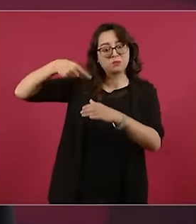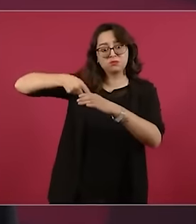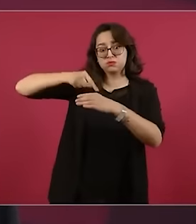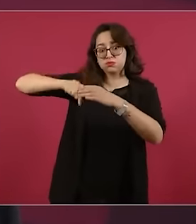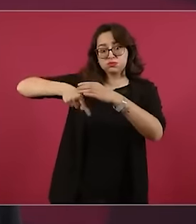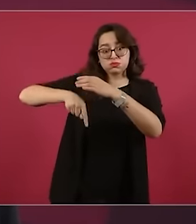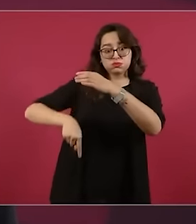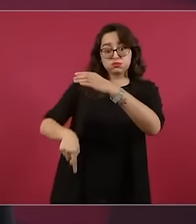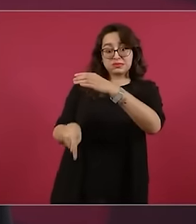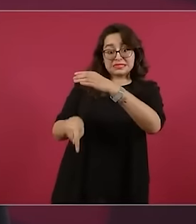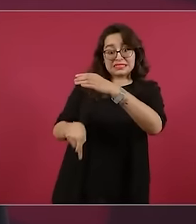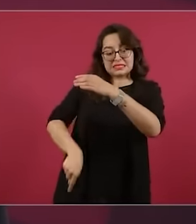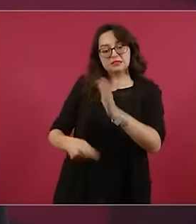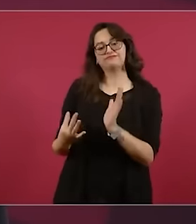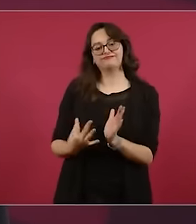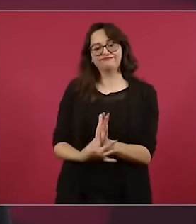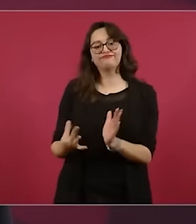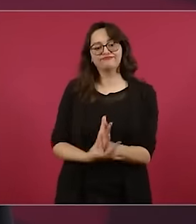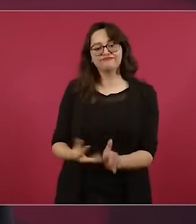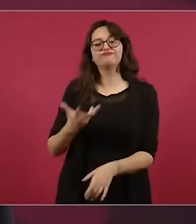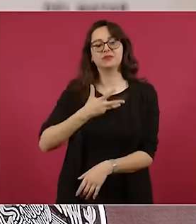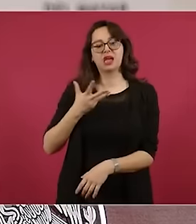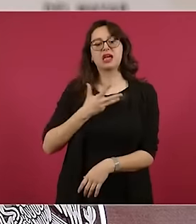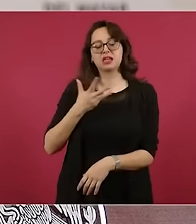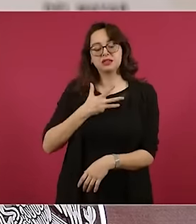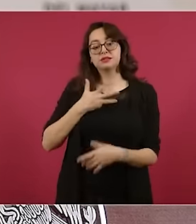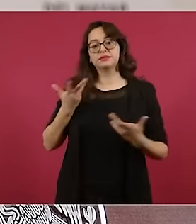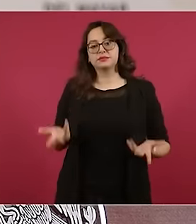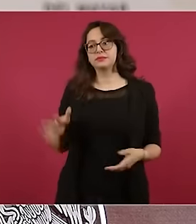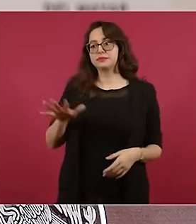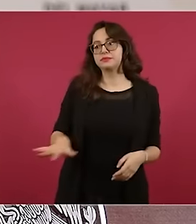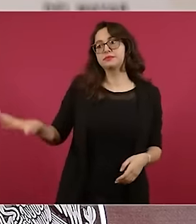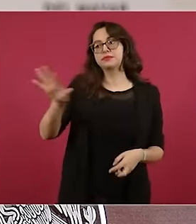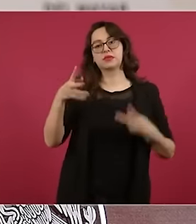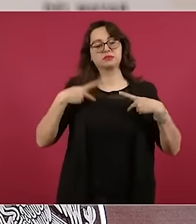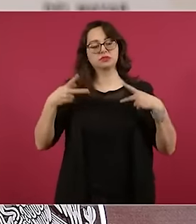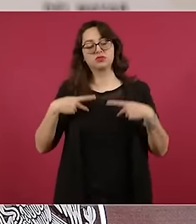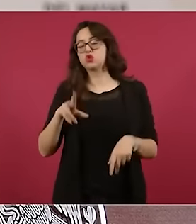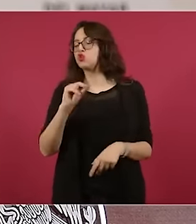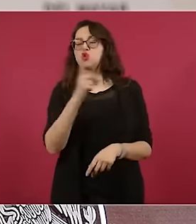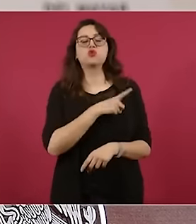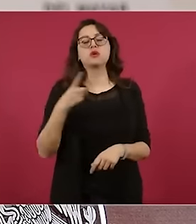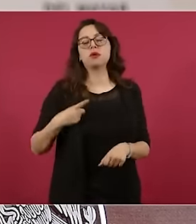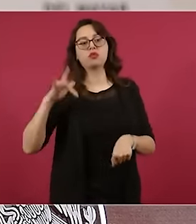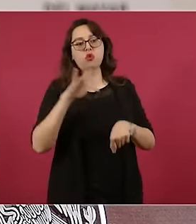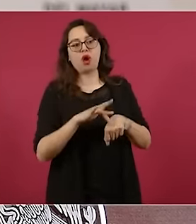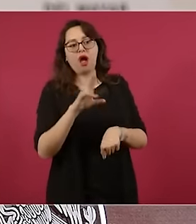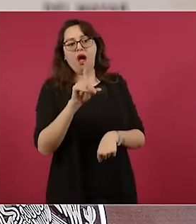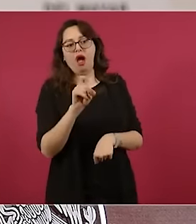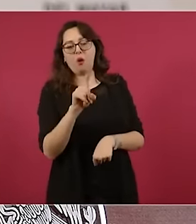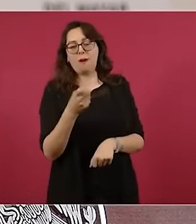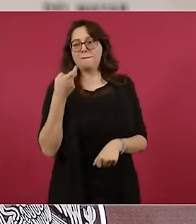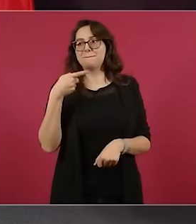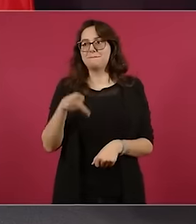tenga acceso al suministro de agua apta para consumo humano y no sea afectada su salud, el gobierno